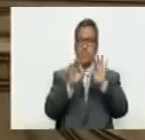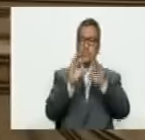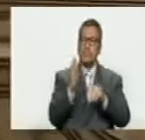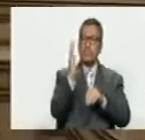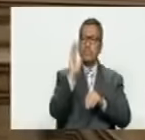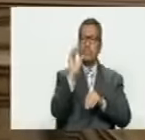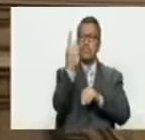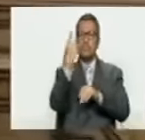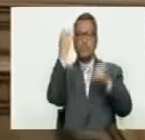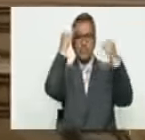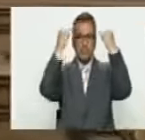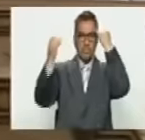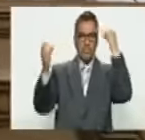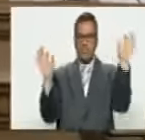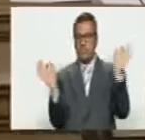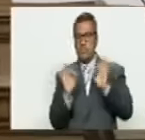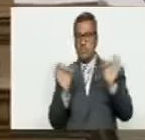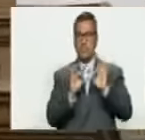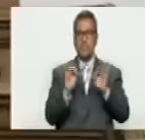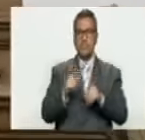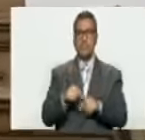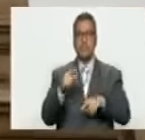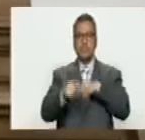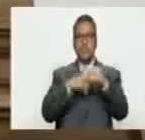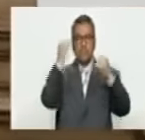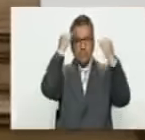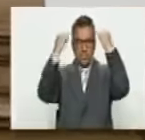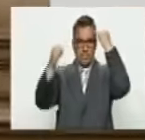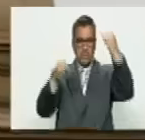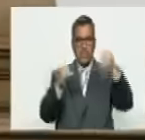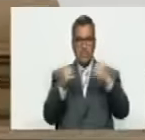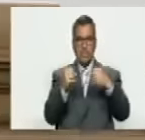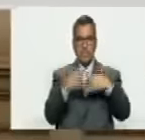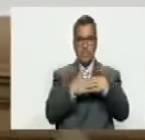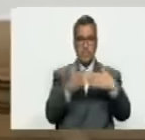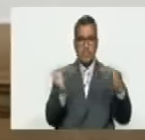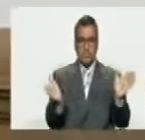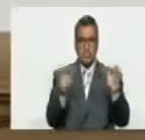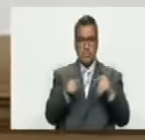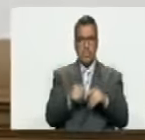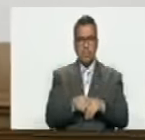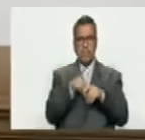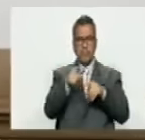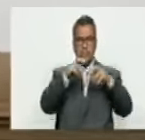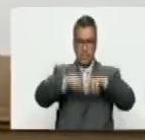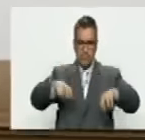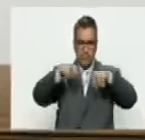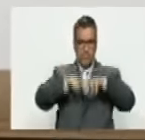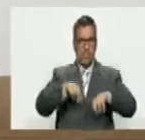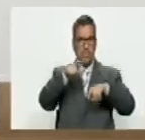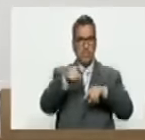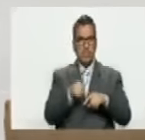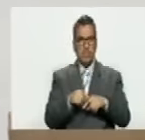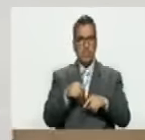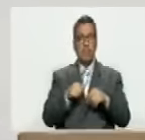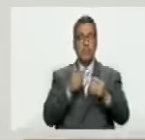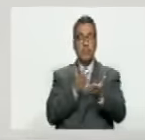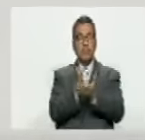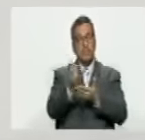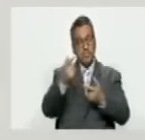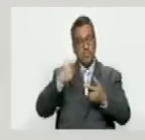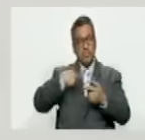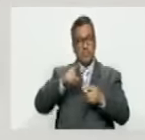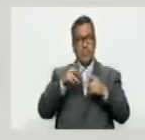de inteligencia de nadie sino de lo que se llama inteligencia de fuentes abiertas investigando lo que existe en la